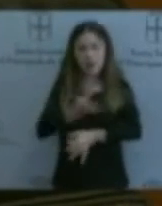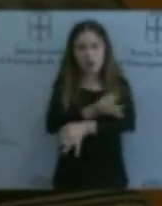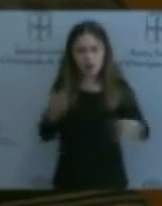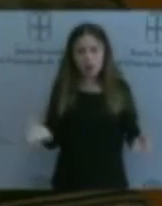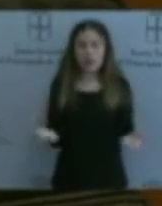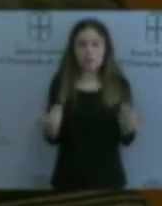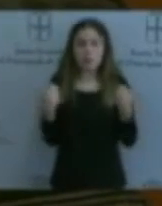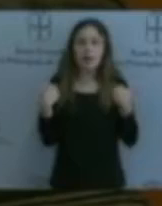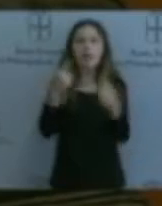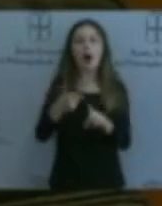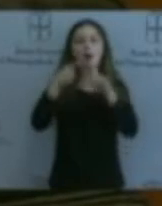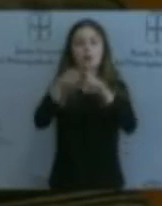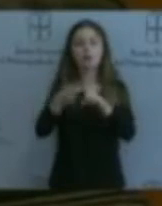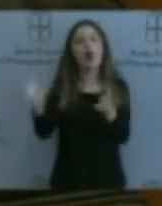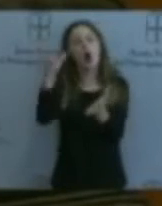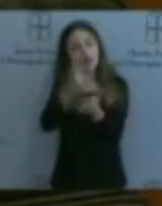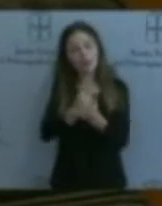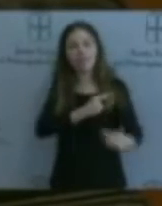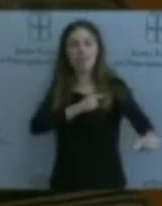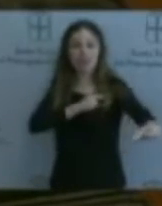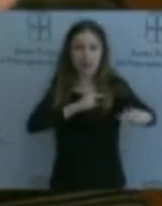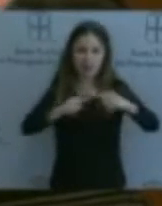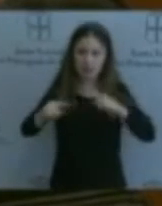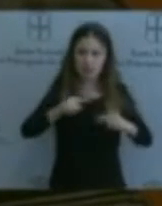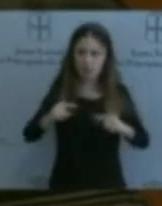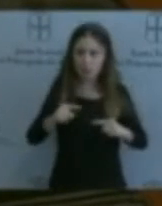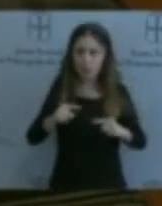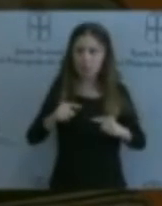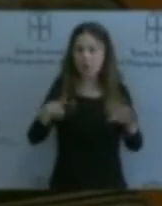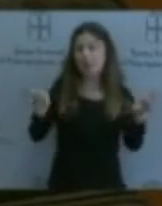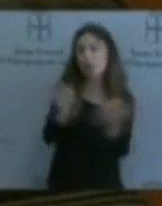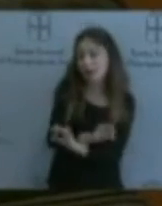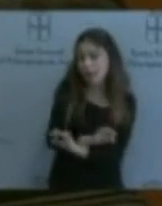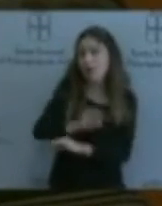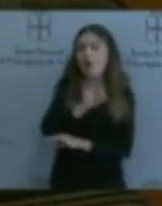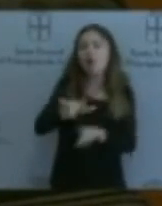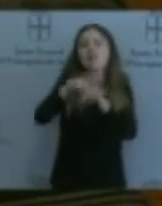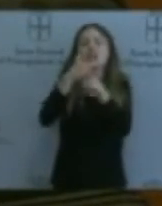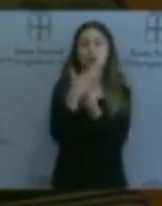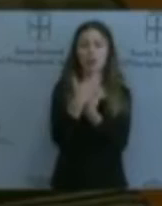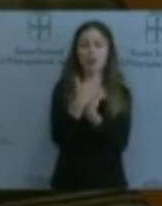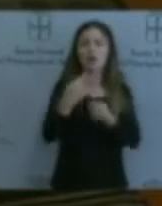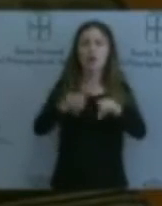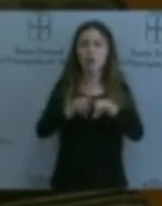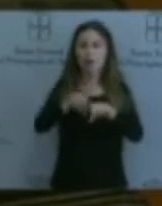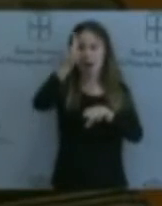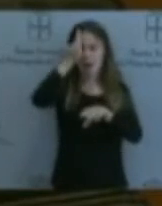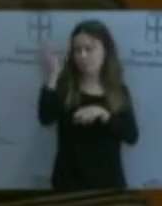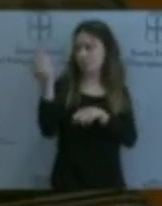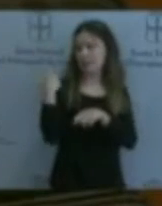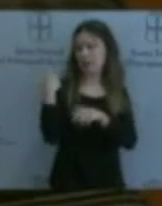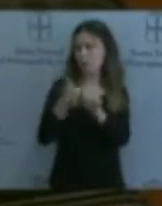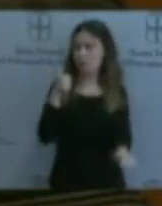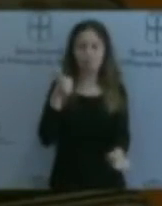decisión equivocada y volvamos a tener una situación como la que tuvimos en el pasado. Y a esto me refiero, señor consejero, porque hay que